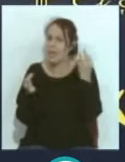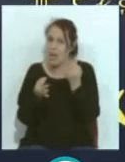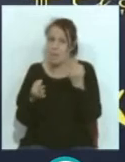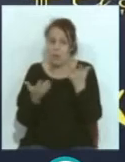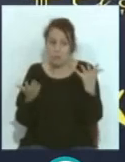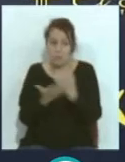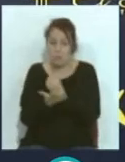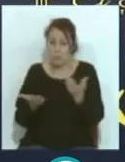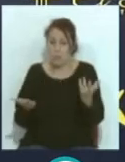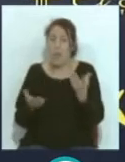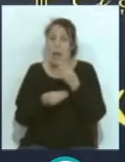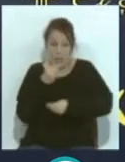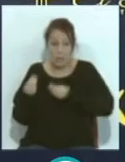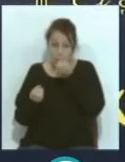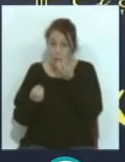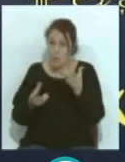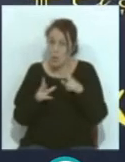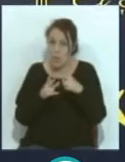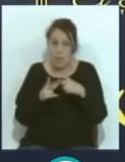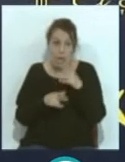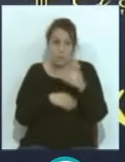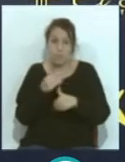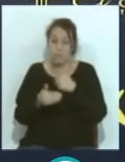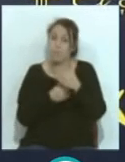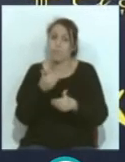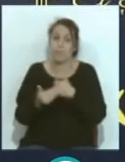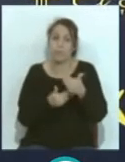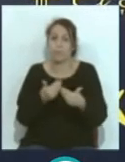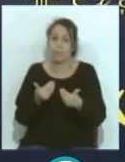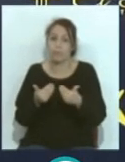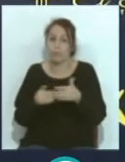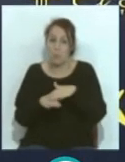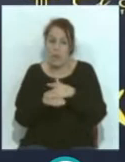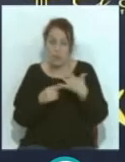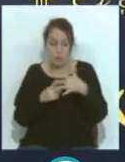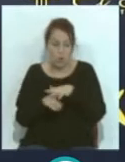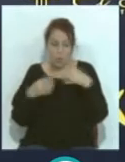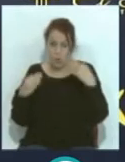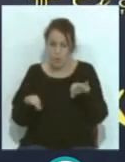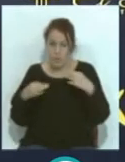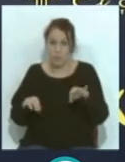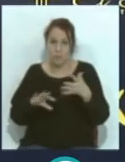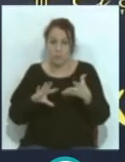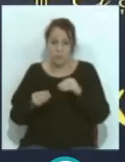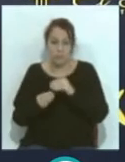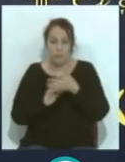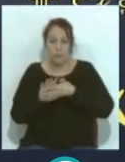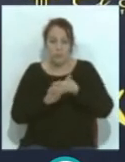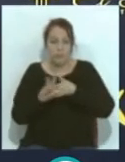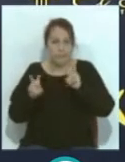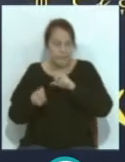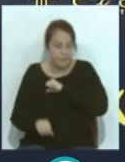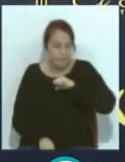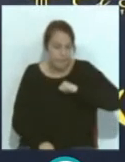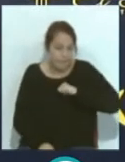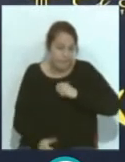estamos y que se está haciendo bien, que la sociedad avanza en poder que esto se normalice y se ha hablado del caso particular.